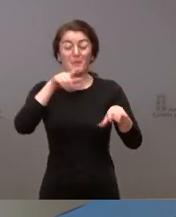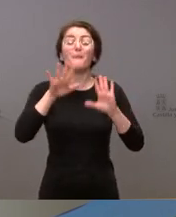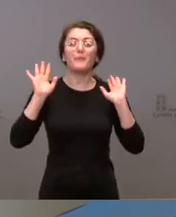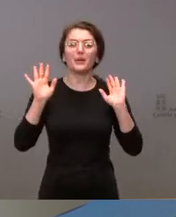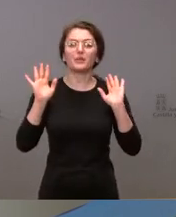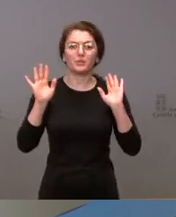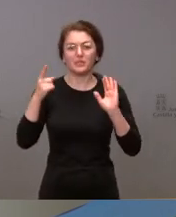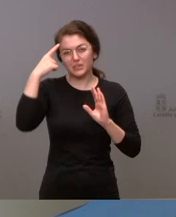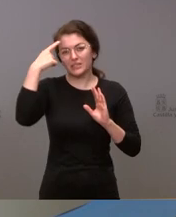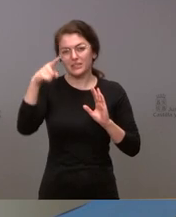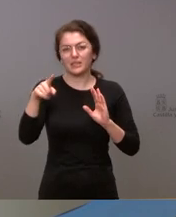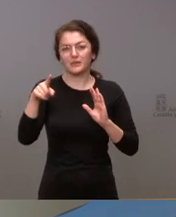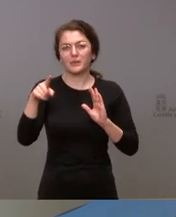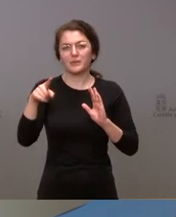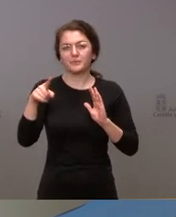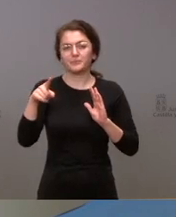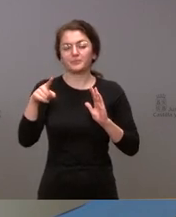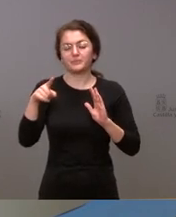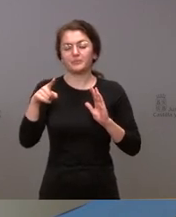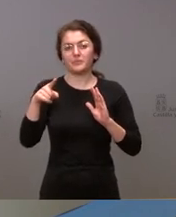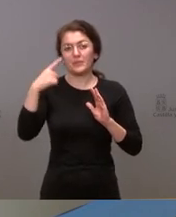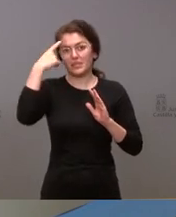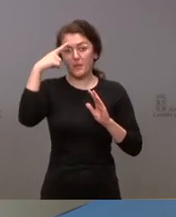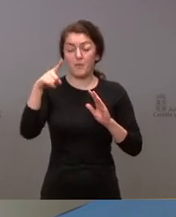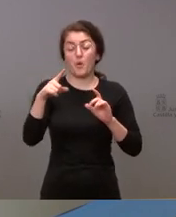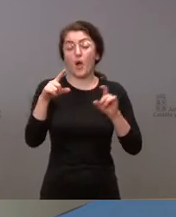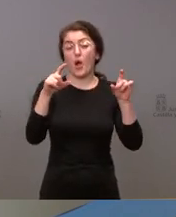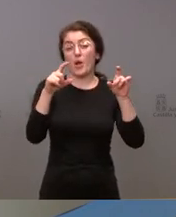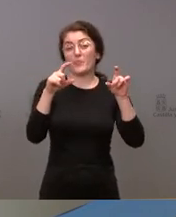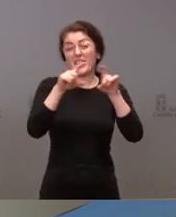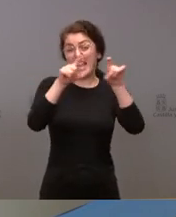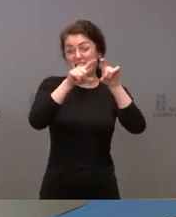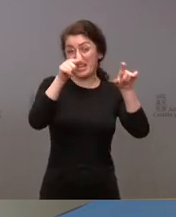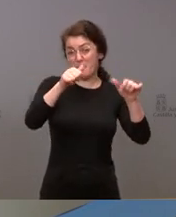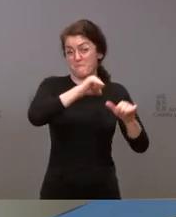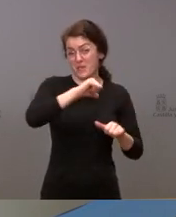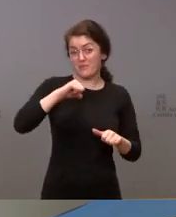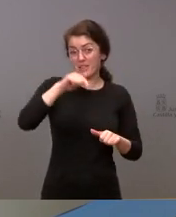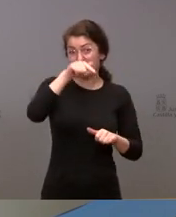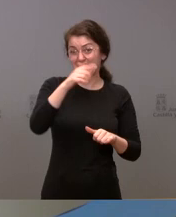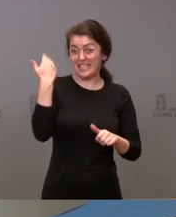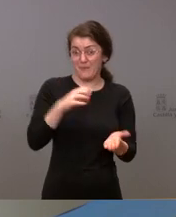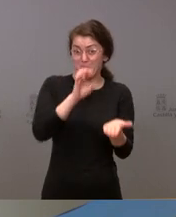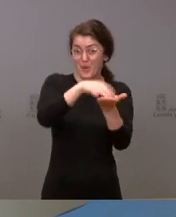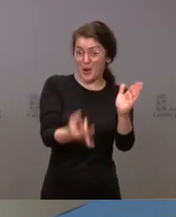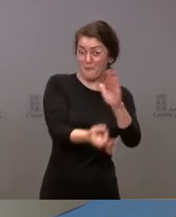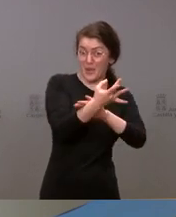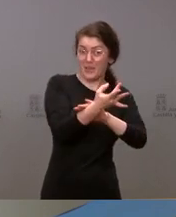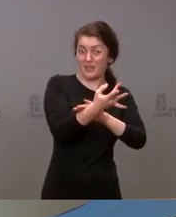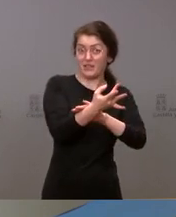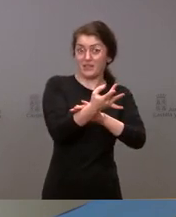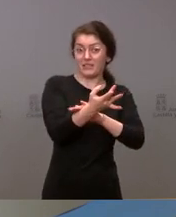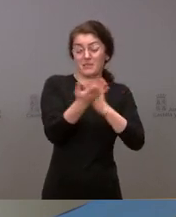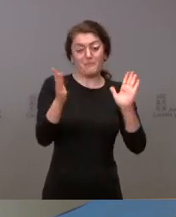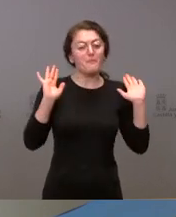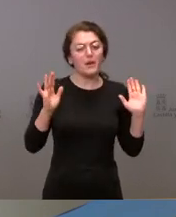somos conocedores de que una entidad privada va a instalar un acelerador y ese compromiso